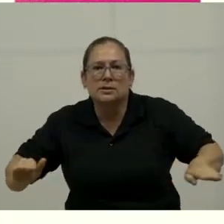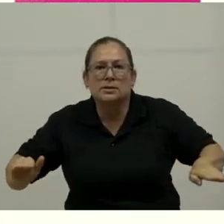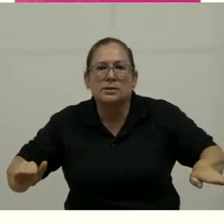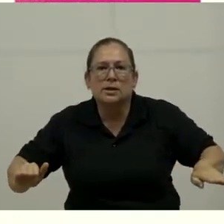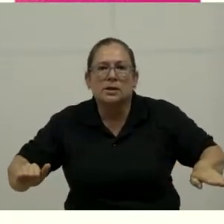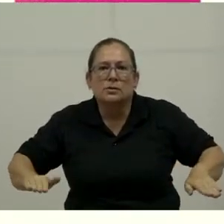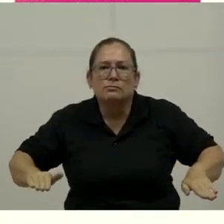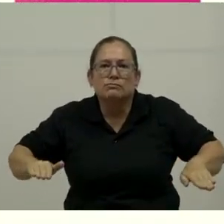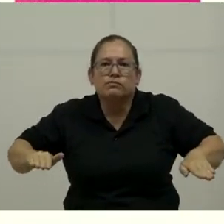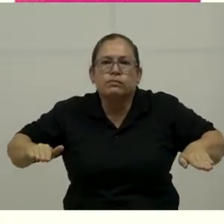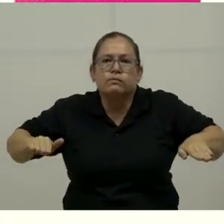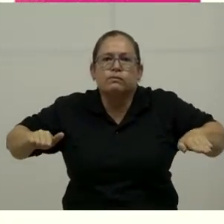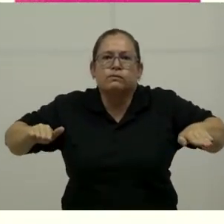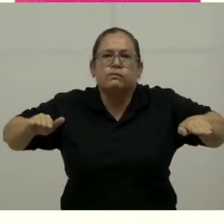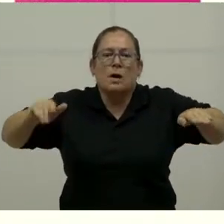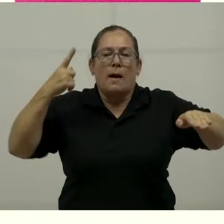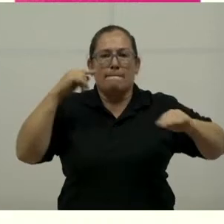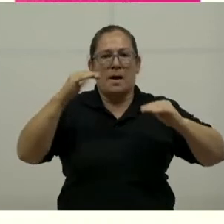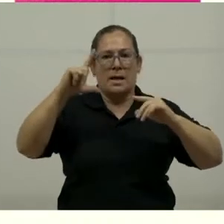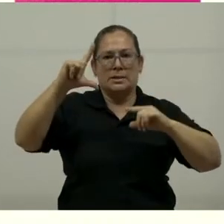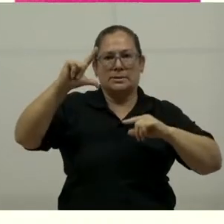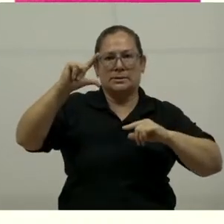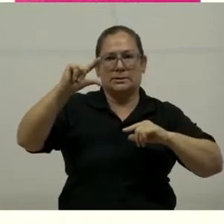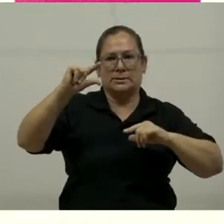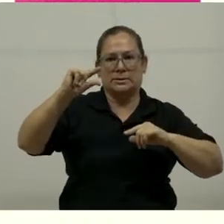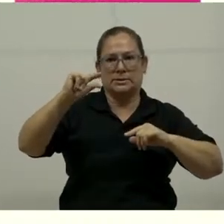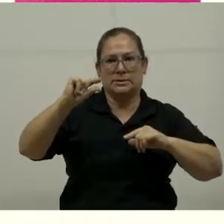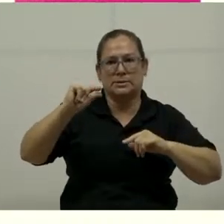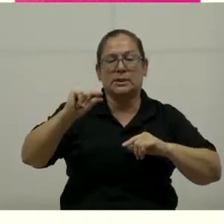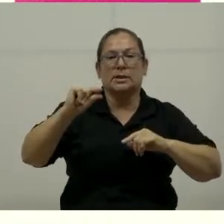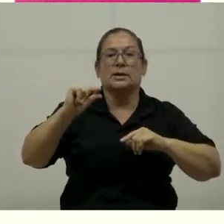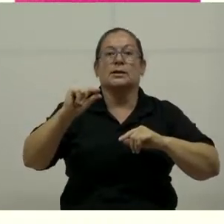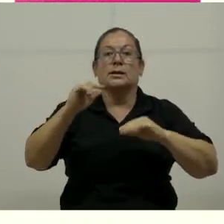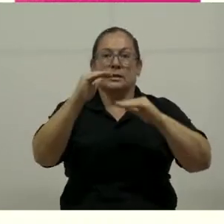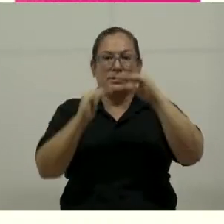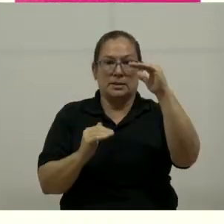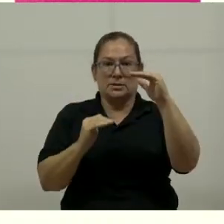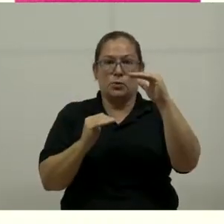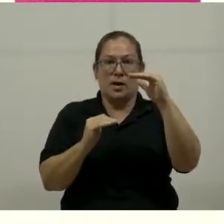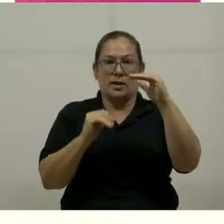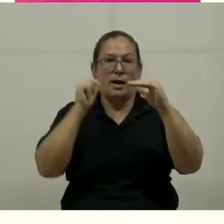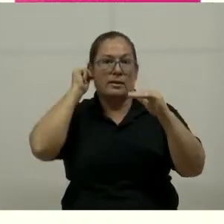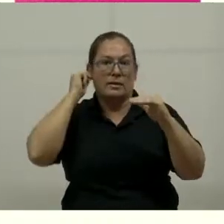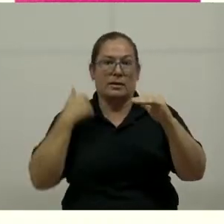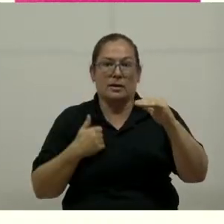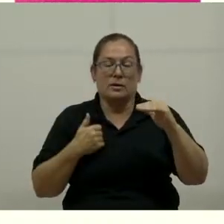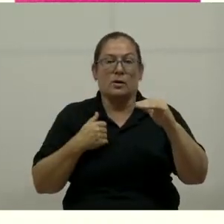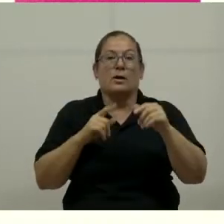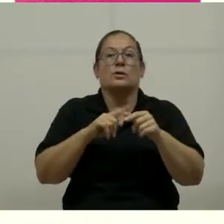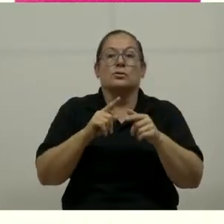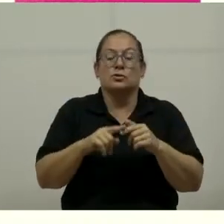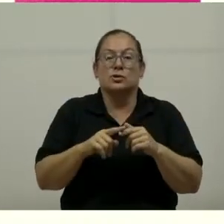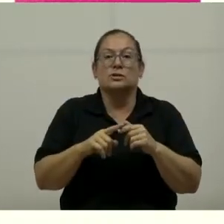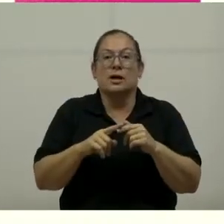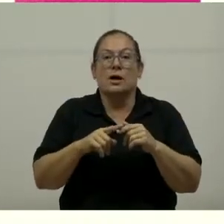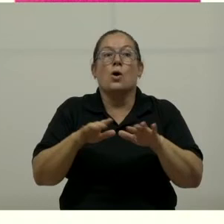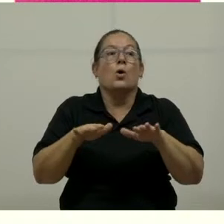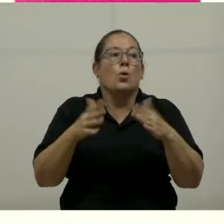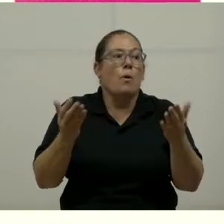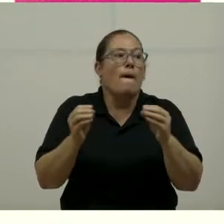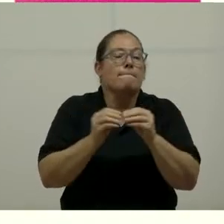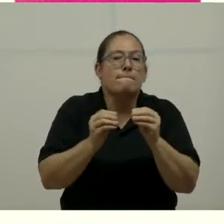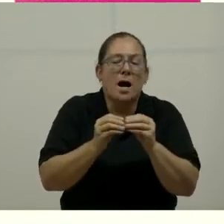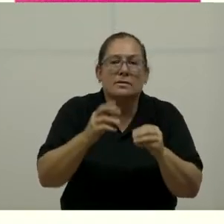pequeños para reducir esas desigualdades. Y aquí retomamos ese tema. Nosotros la acción a ejecutar la llamamos respeto.